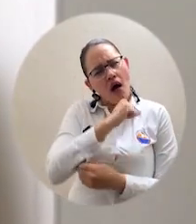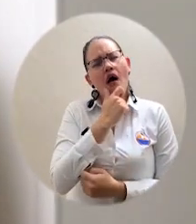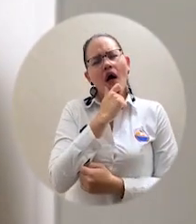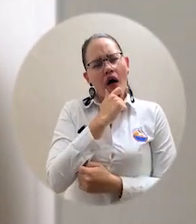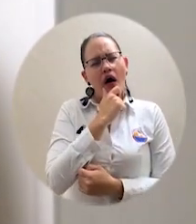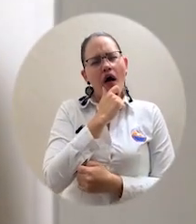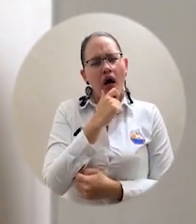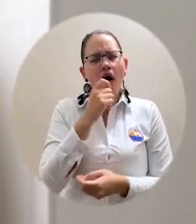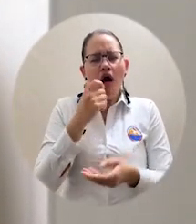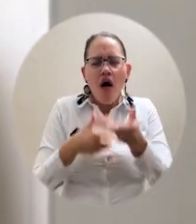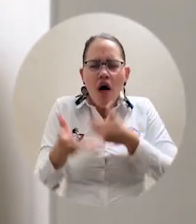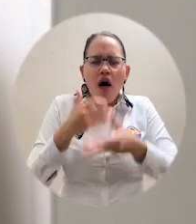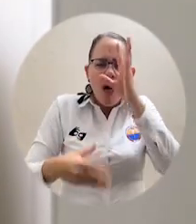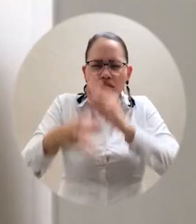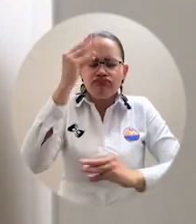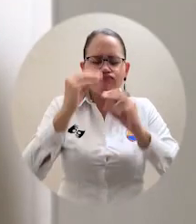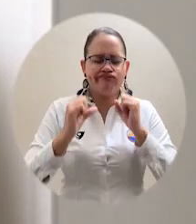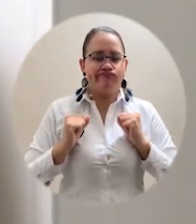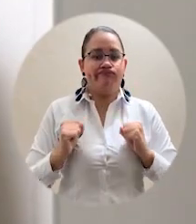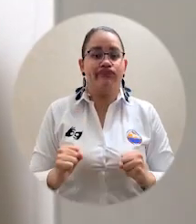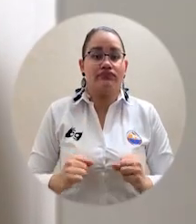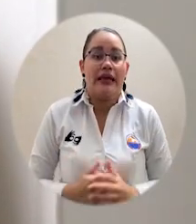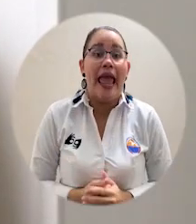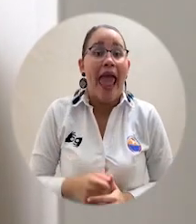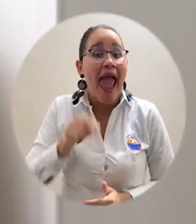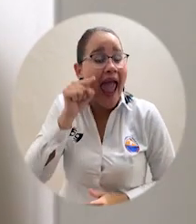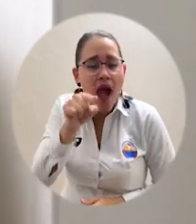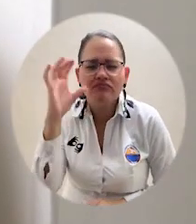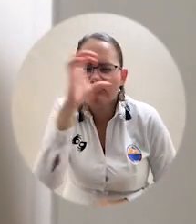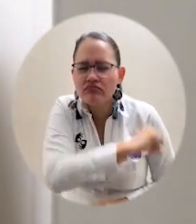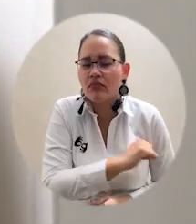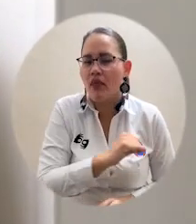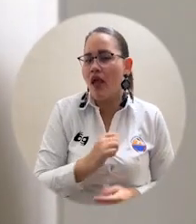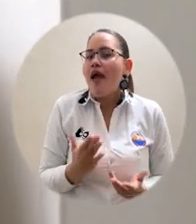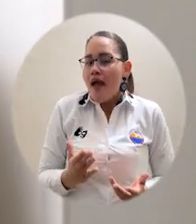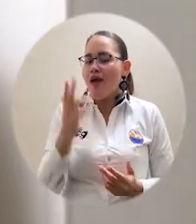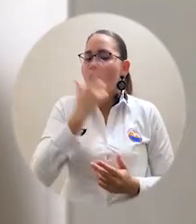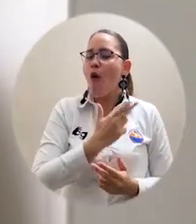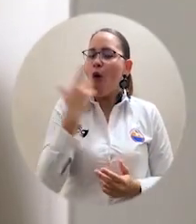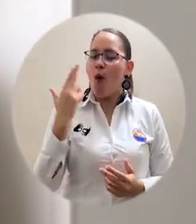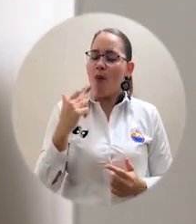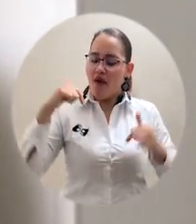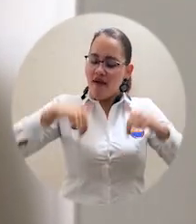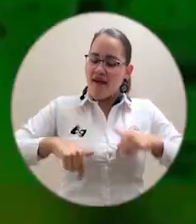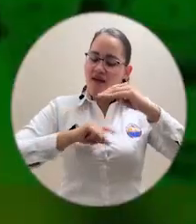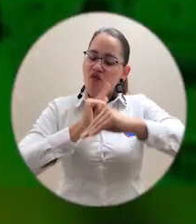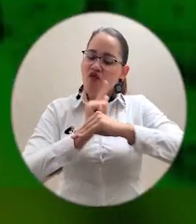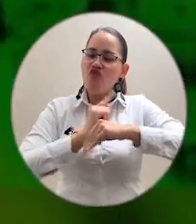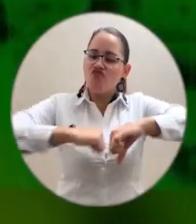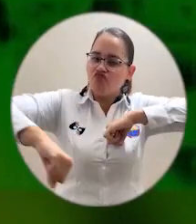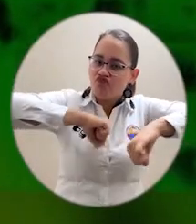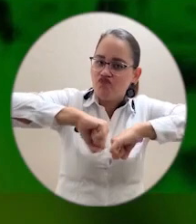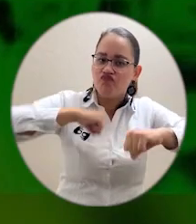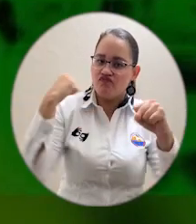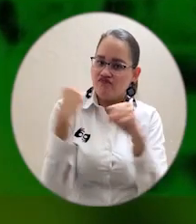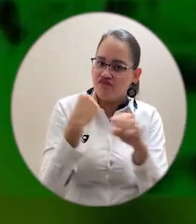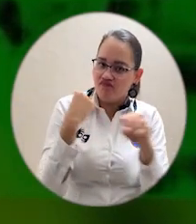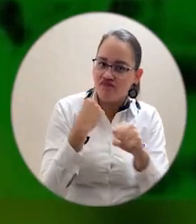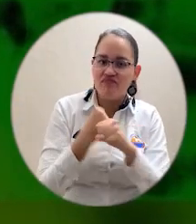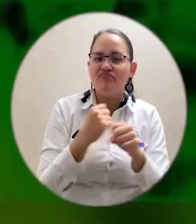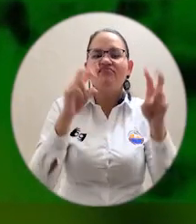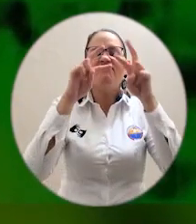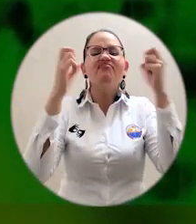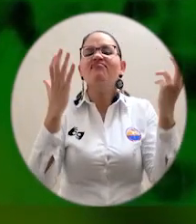estudiantes tener casos de la vida real en las diferentes sesiones de clase. Asimismo, esto demuestra el compromiso que desde la